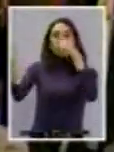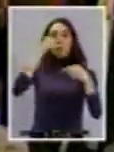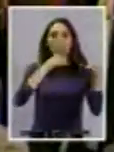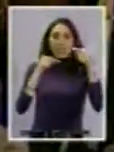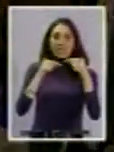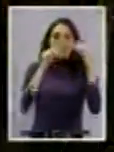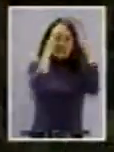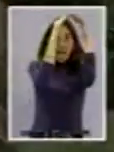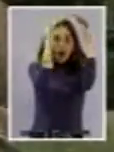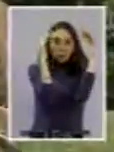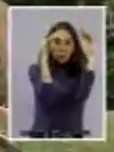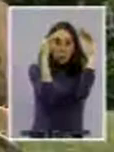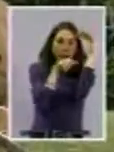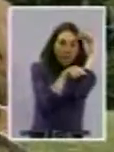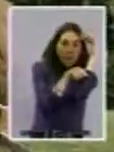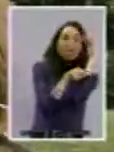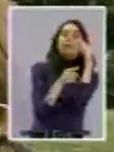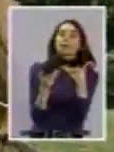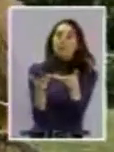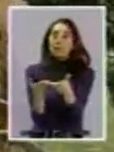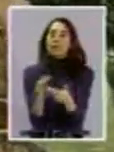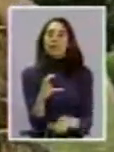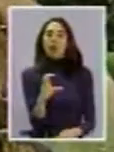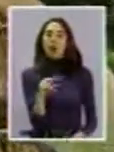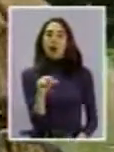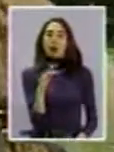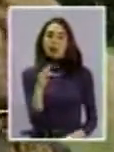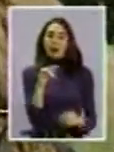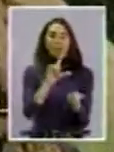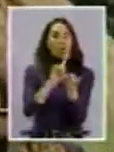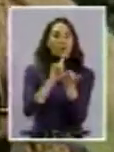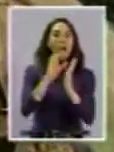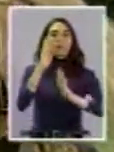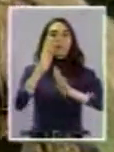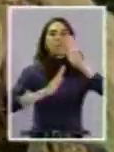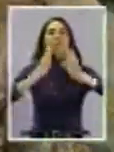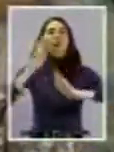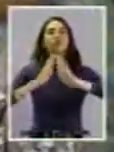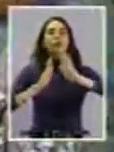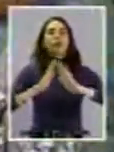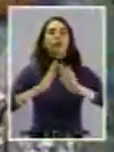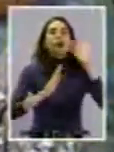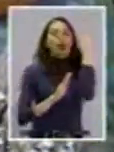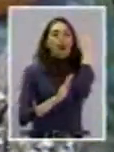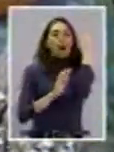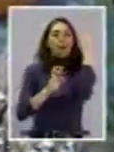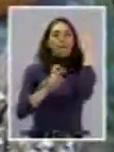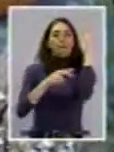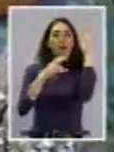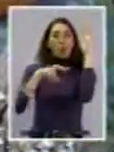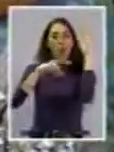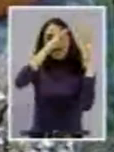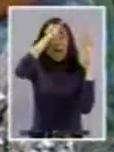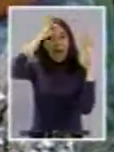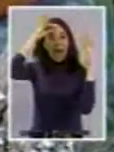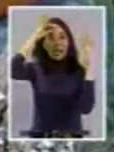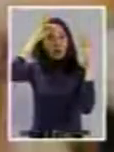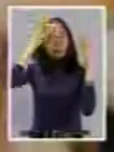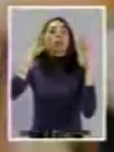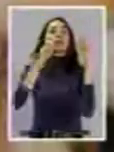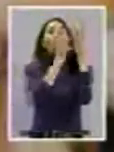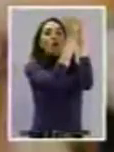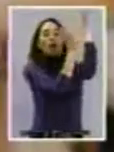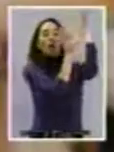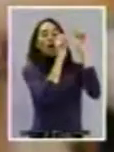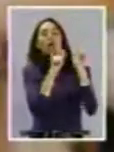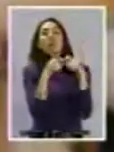en estas rucas. Por su parte, la CONAF mantiene el área protegida, puesto que el pehuen o araucaria sufre daños durante el proceso